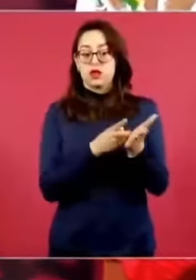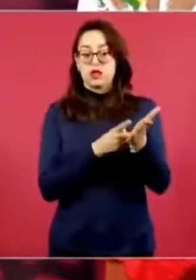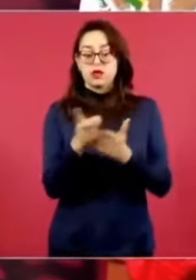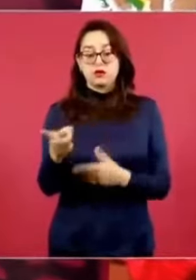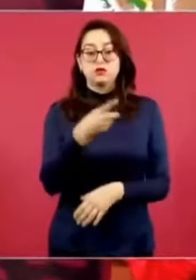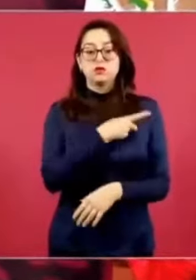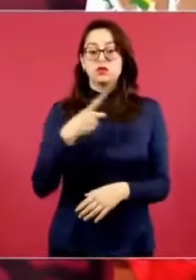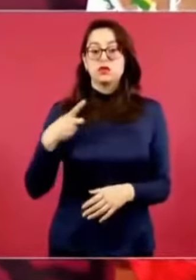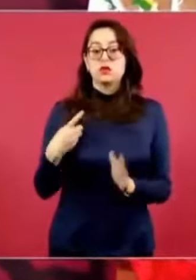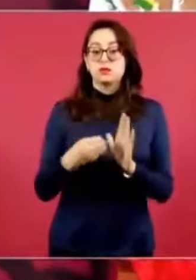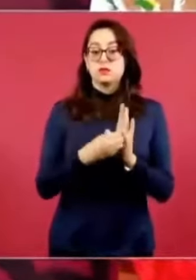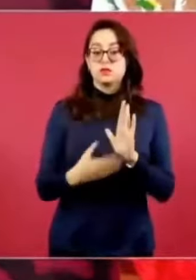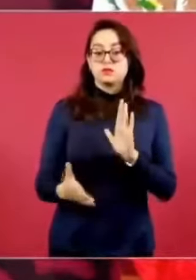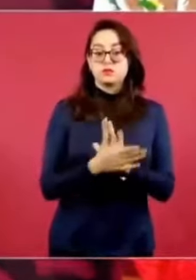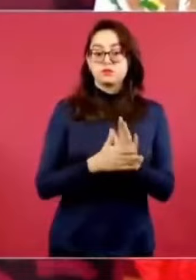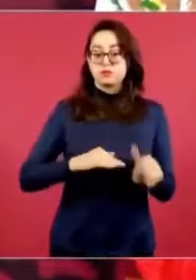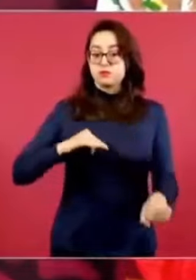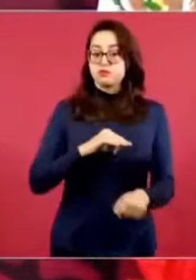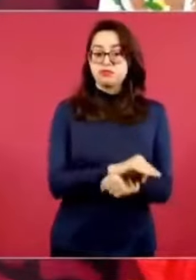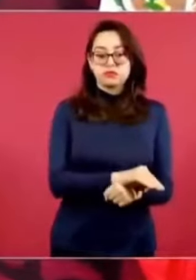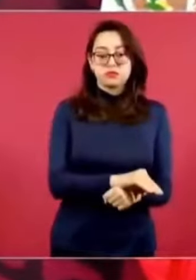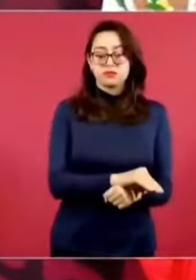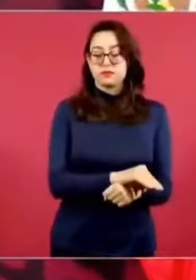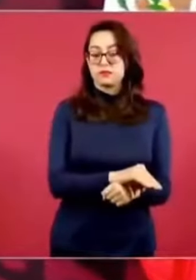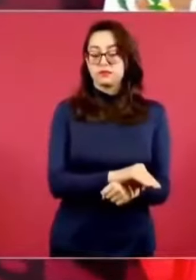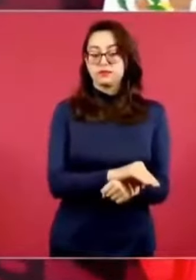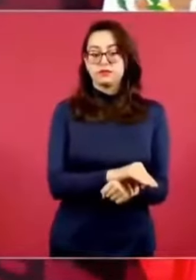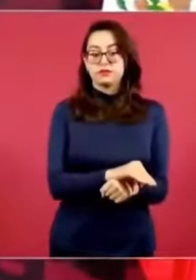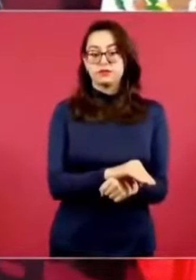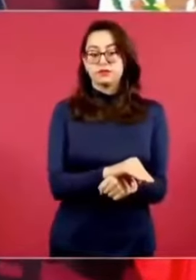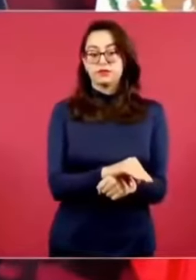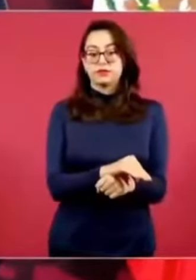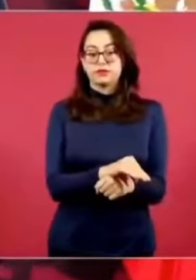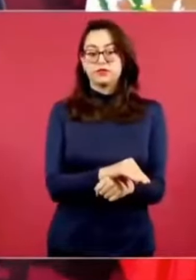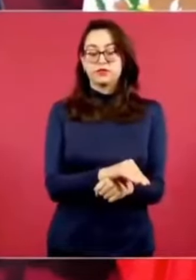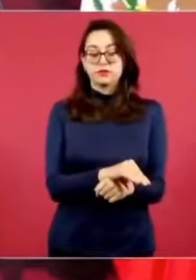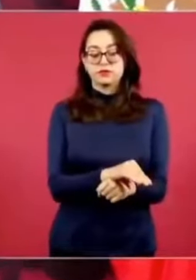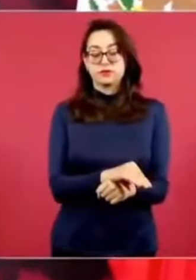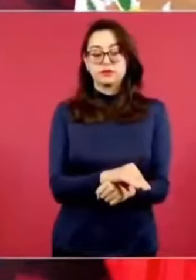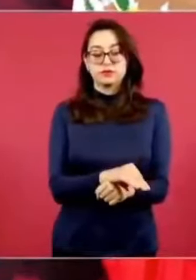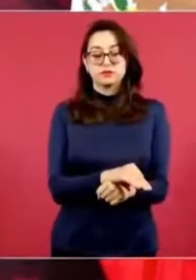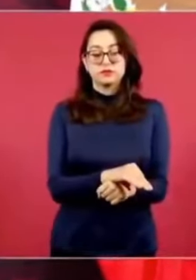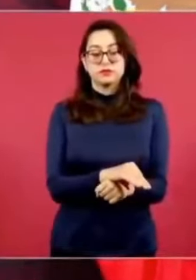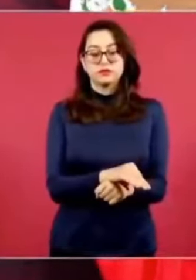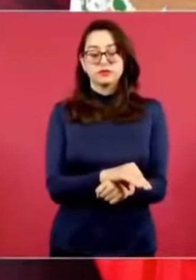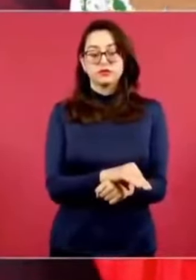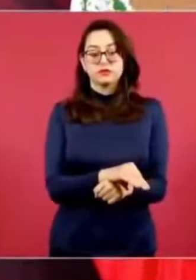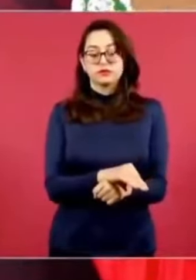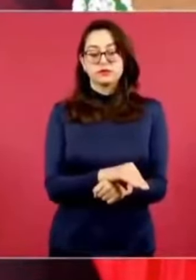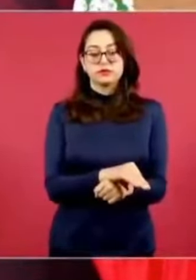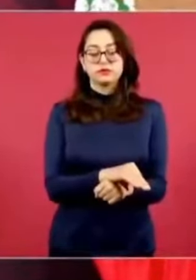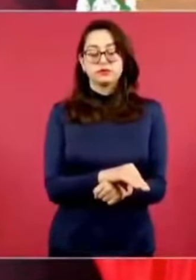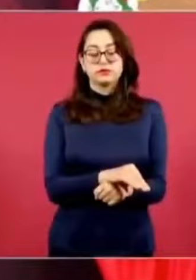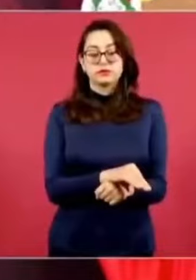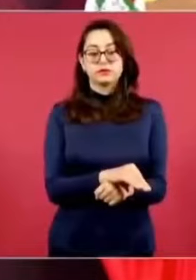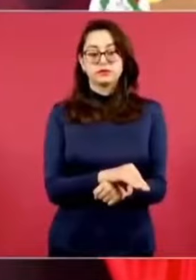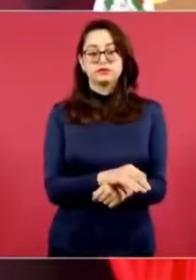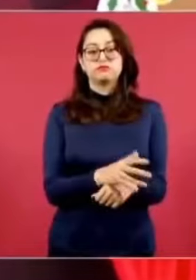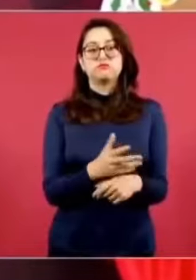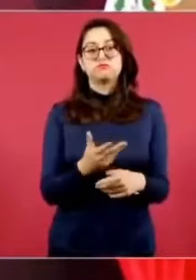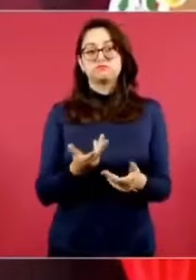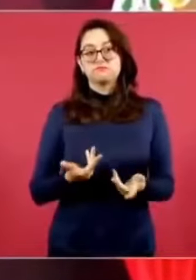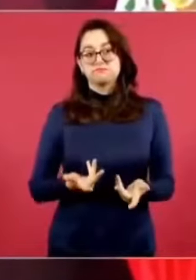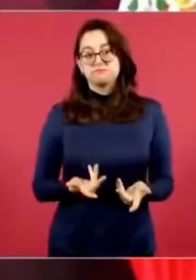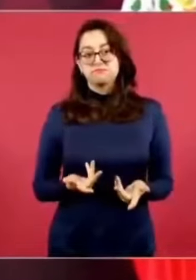Es una ley y va